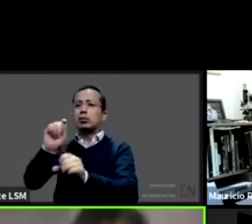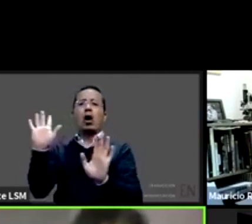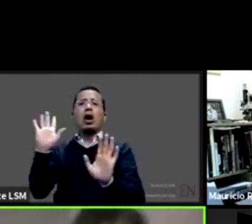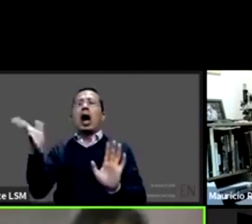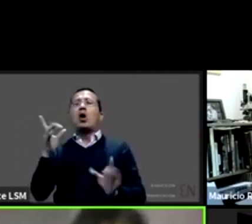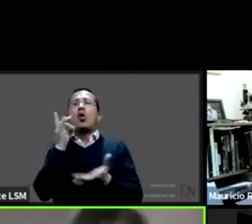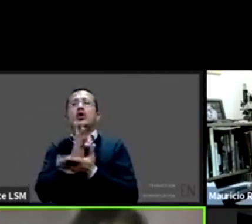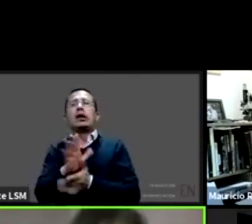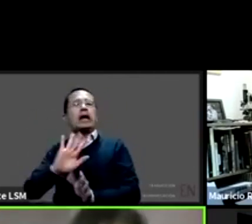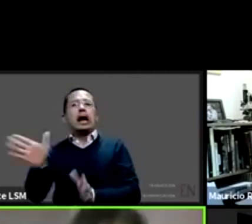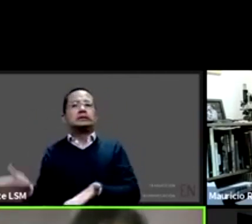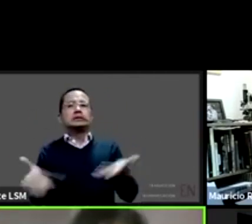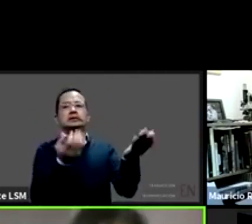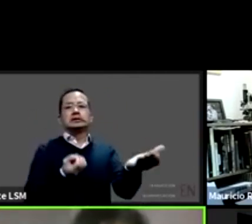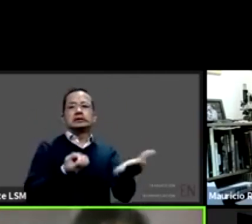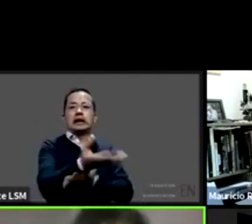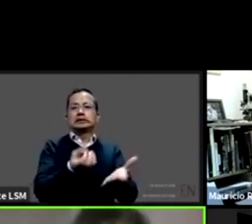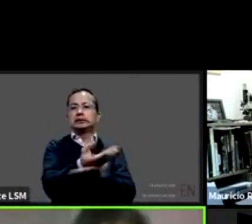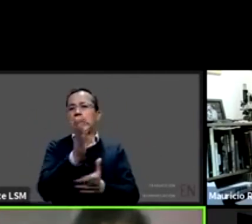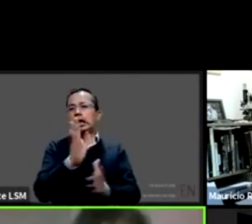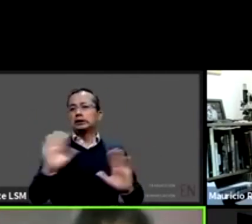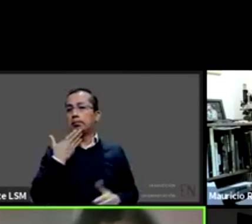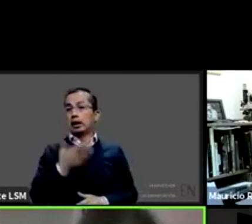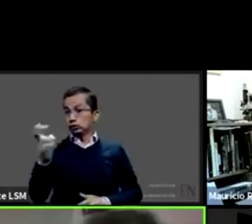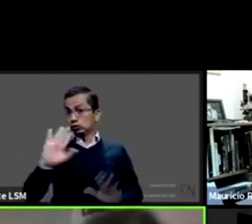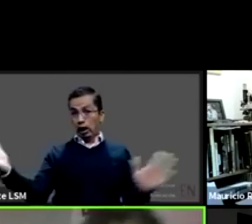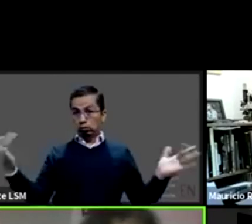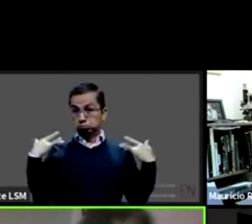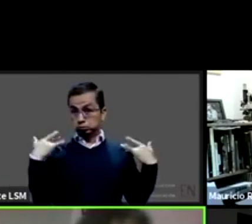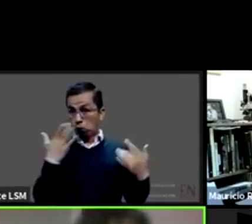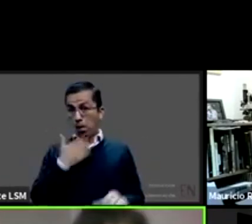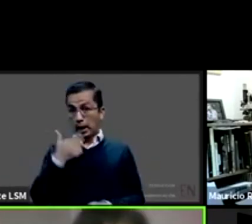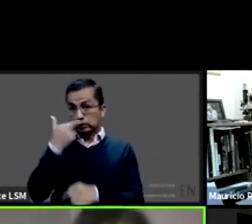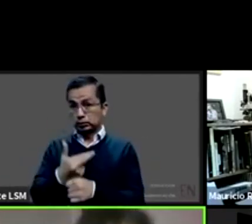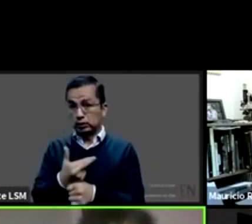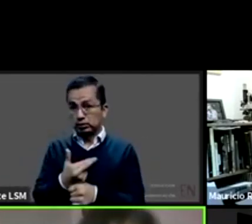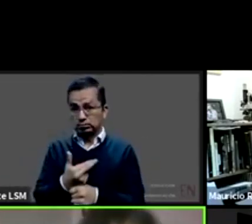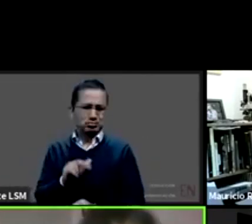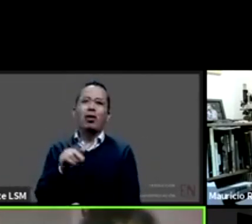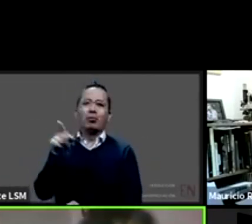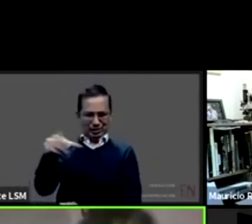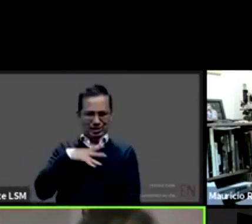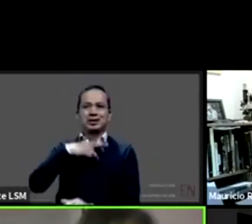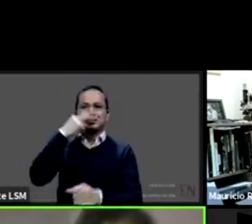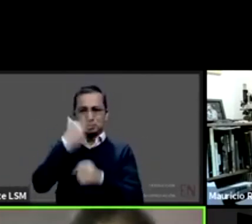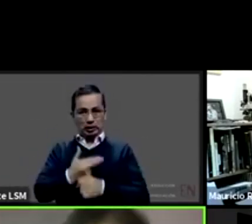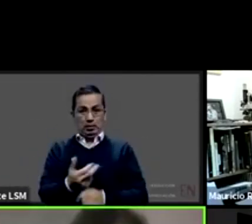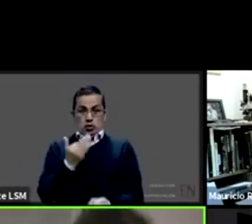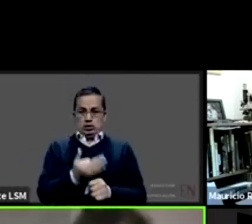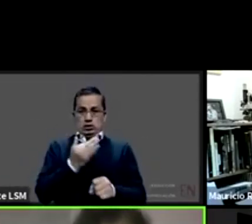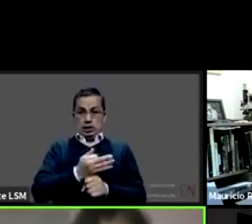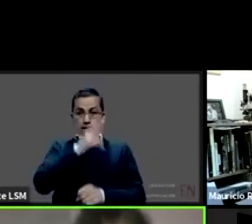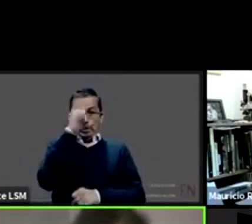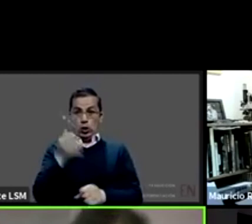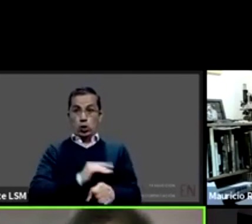de de de de los pacientes y las pacientes y más en una enfermedad como lo es el COVID en ninguna